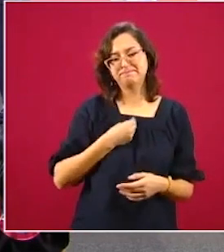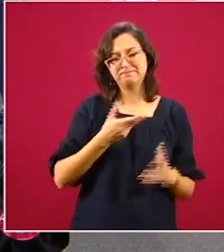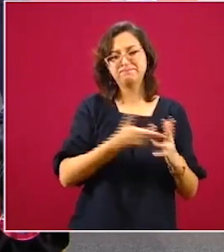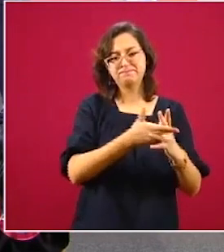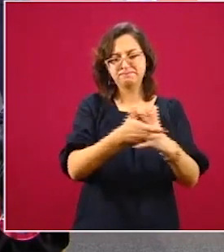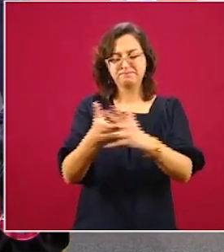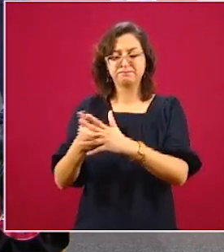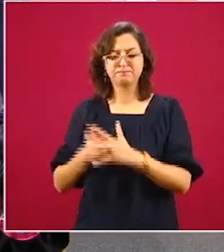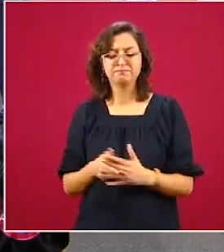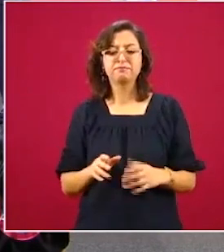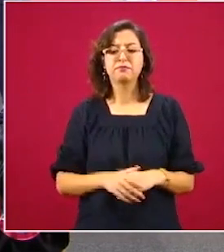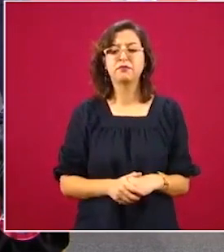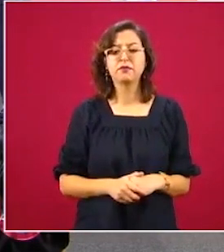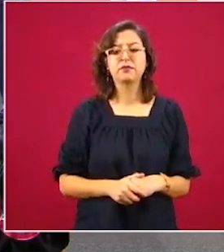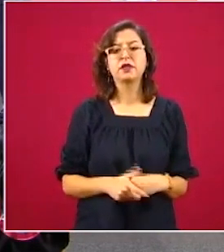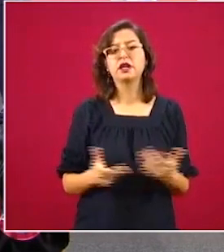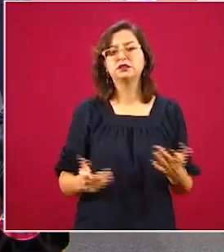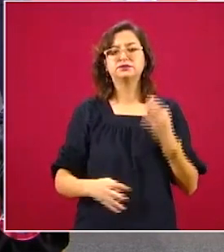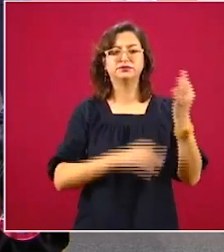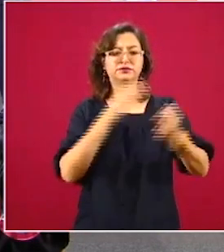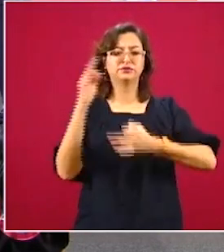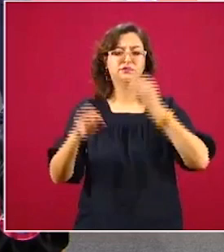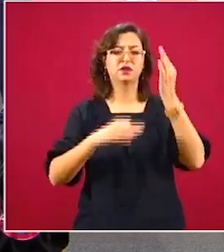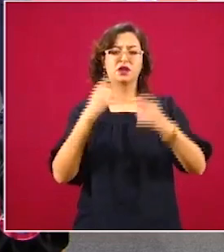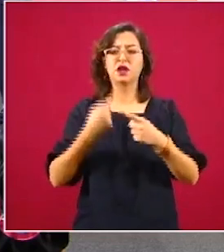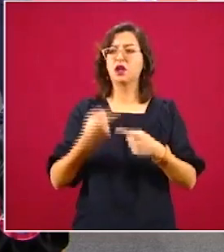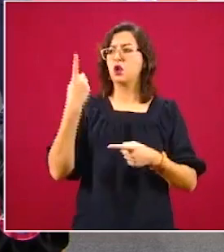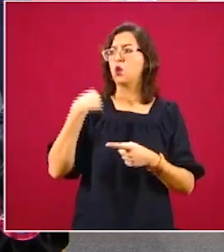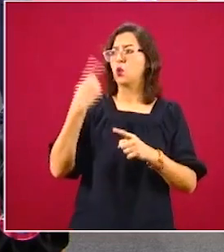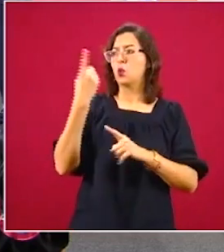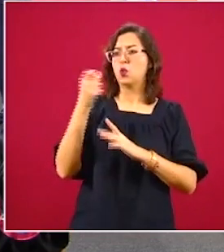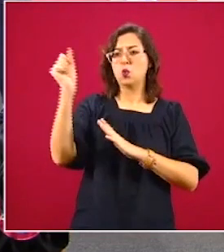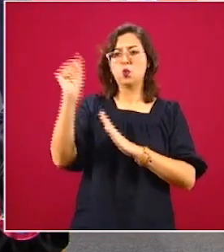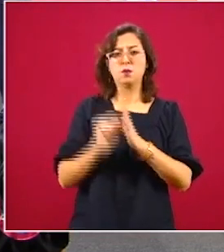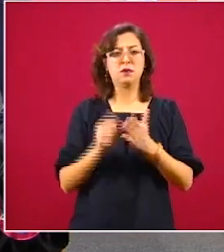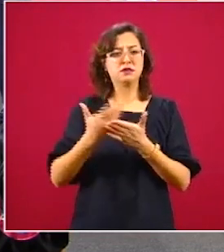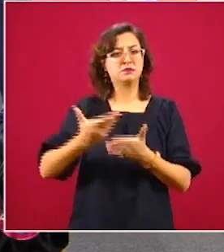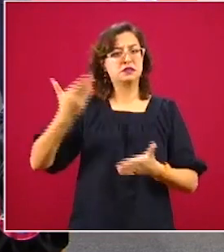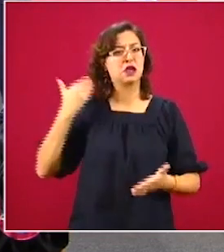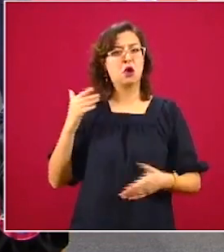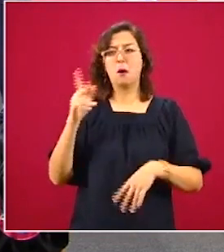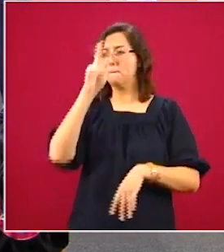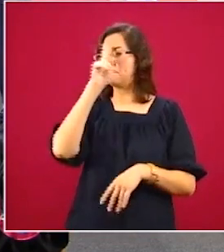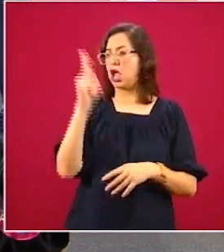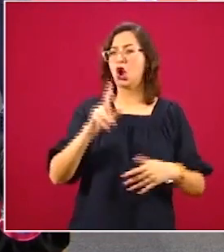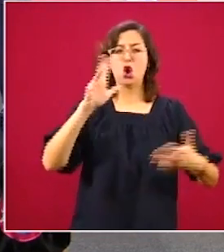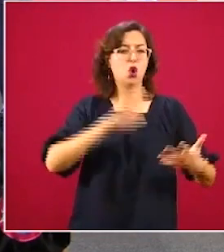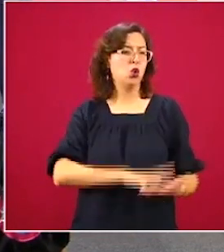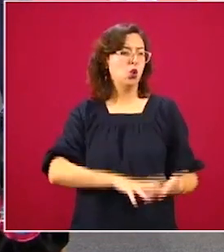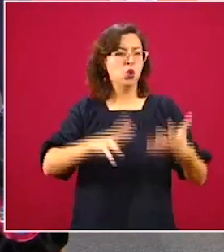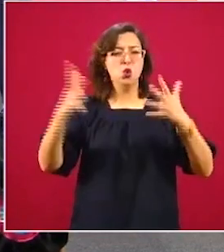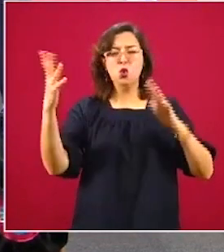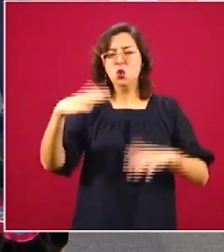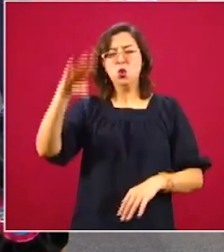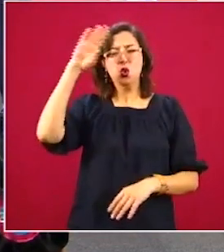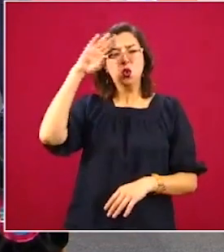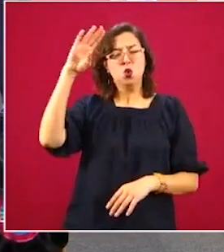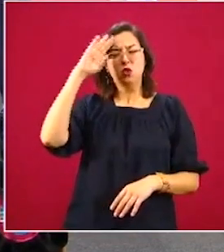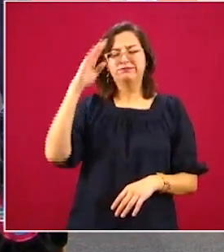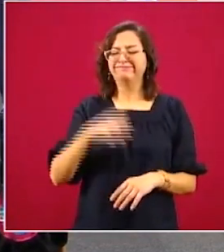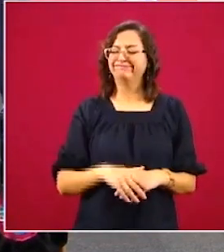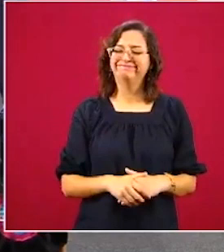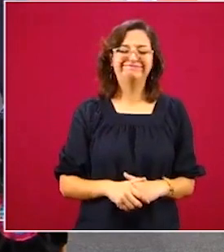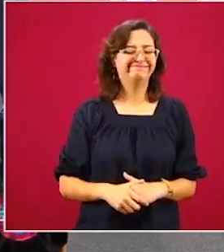se ha hablado mucho de que el mes pasado fue el más alto. No, el más alto es la cresta de esta